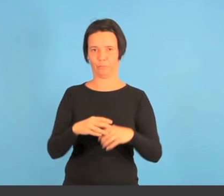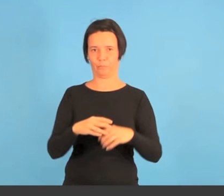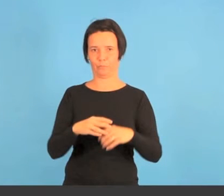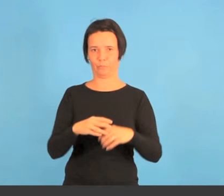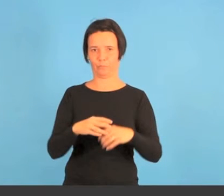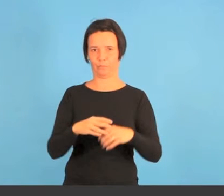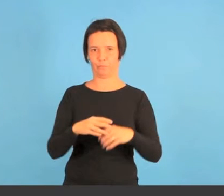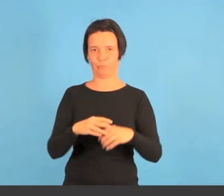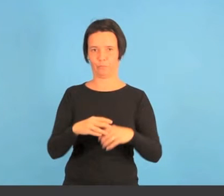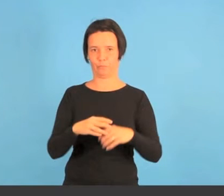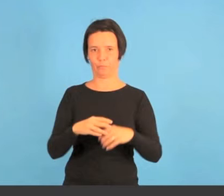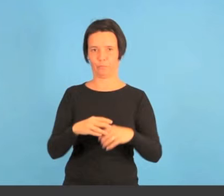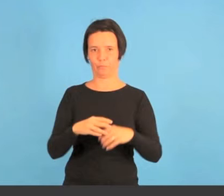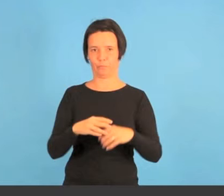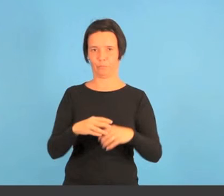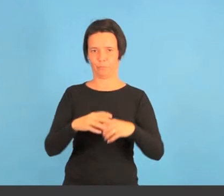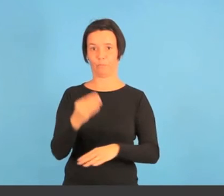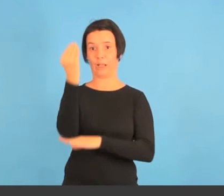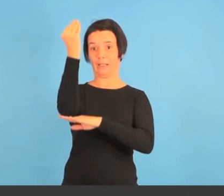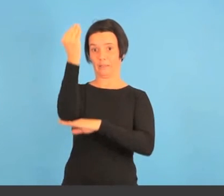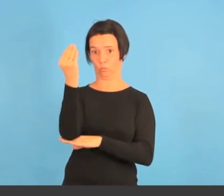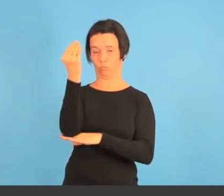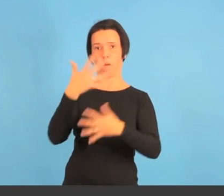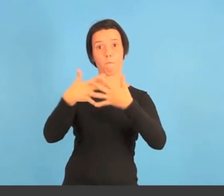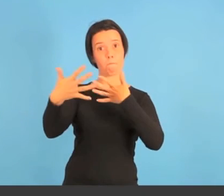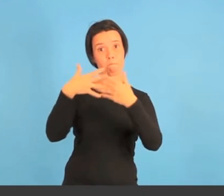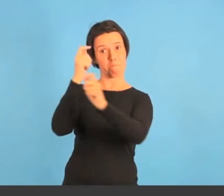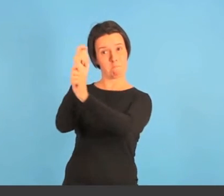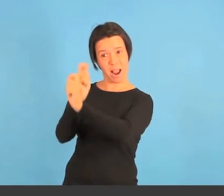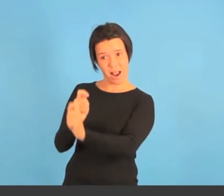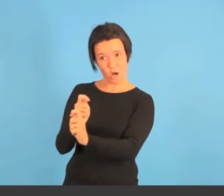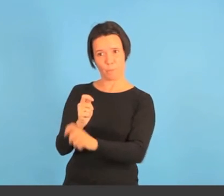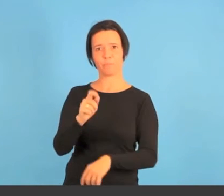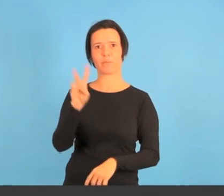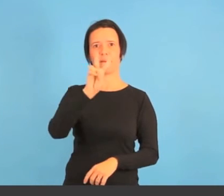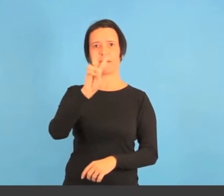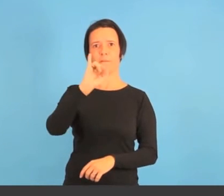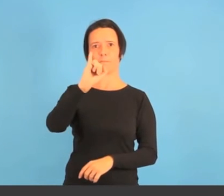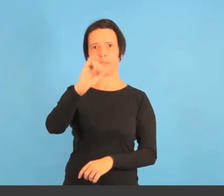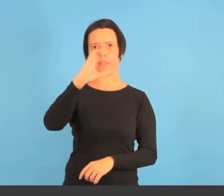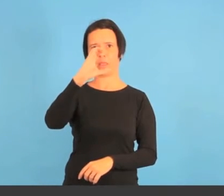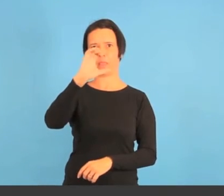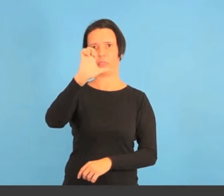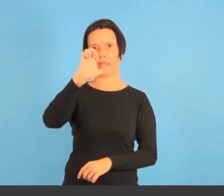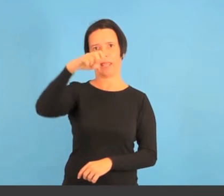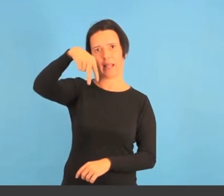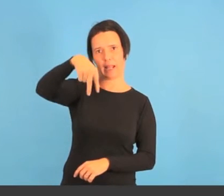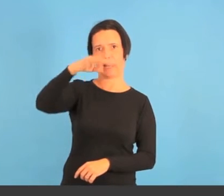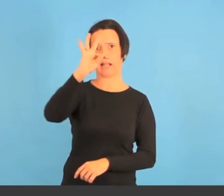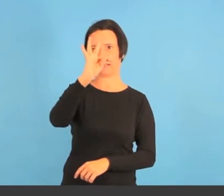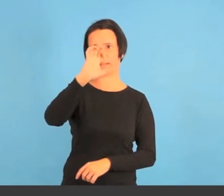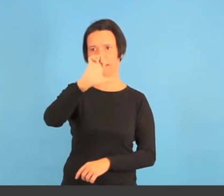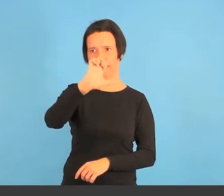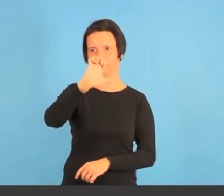rodea la finca. En ella, se pueden apreciar las esculturas del artista alicantino Vicente